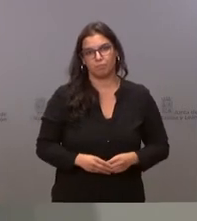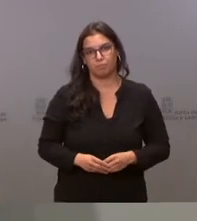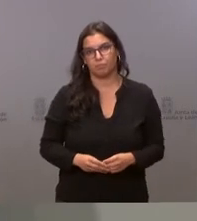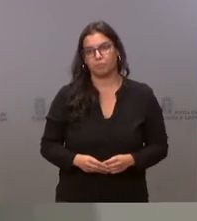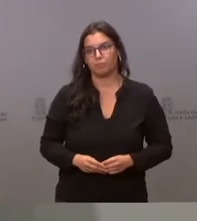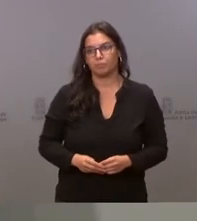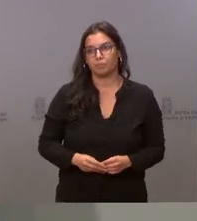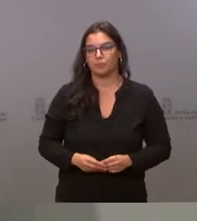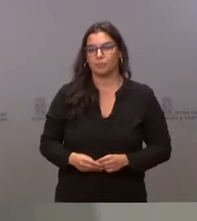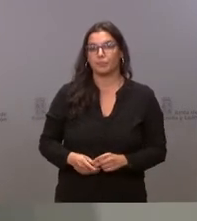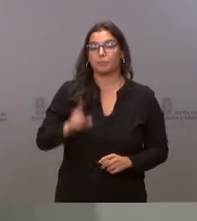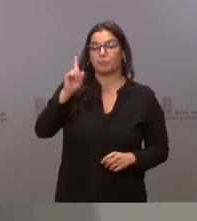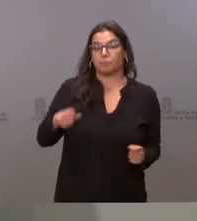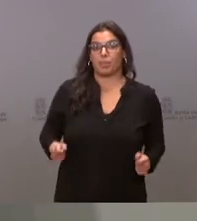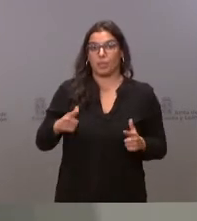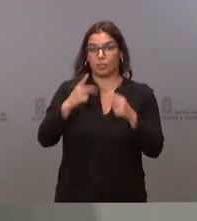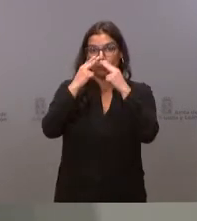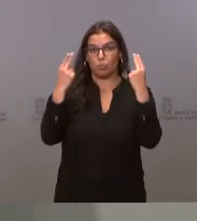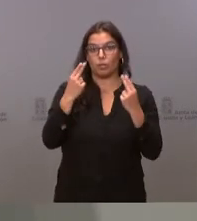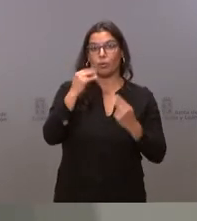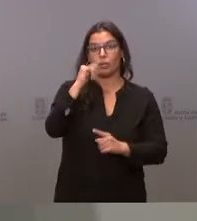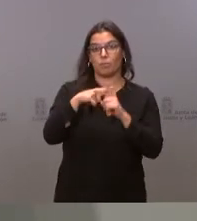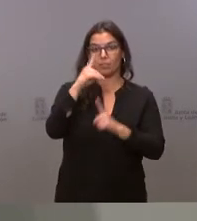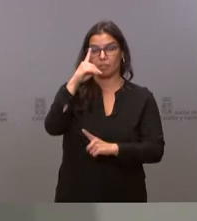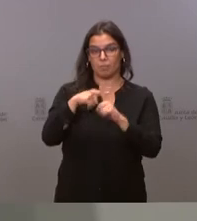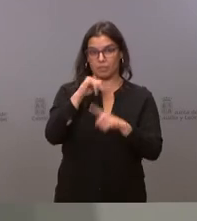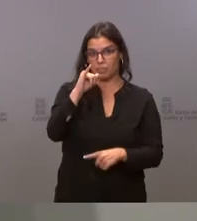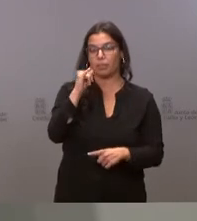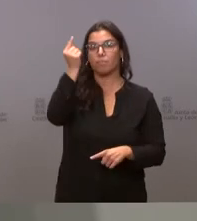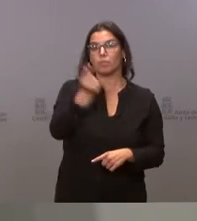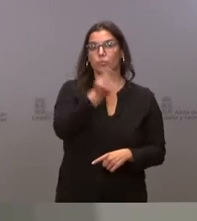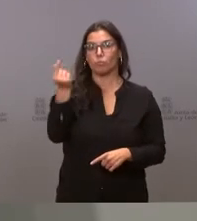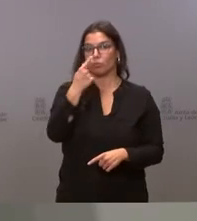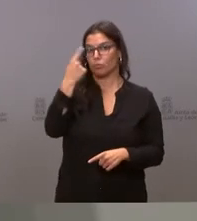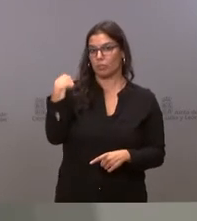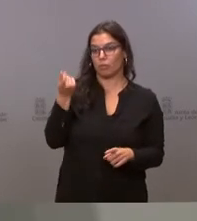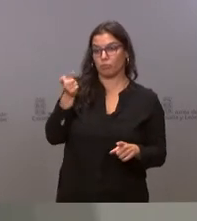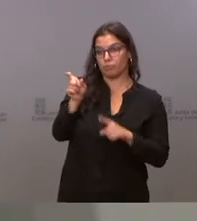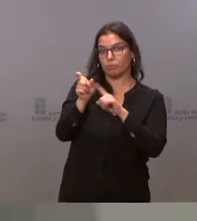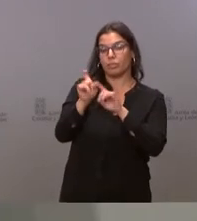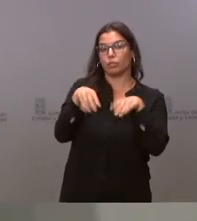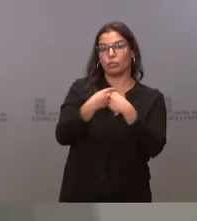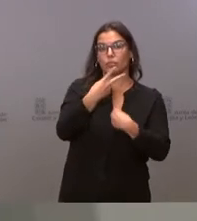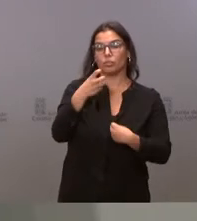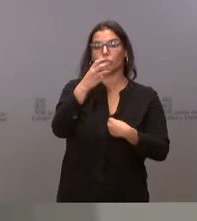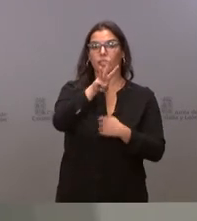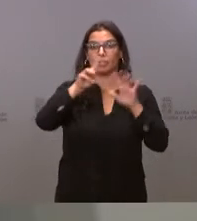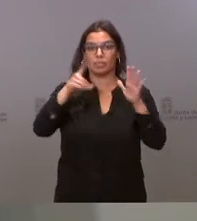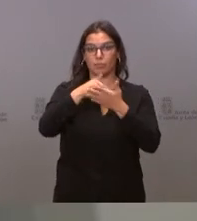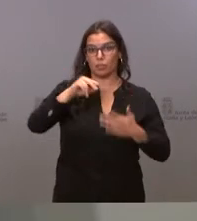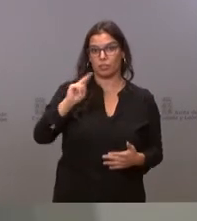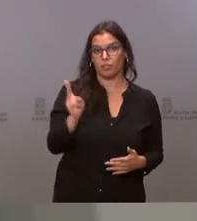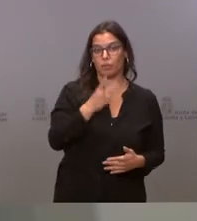Por otro lado, el gasto público en I más de más I, presupuestado en el ejercicio 2020, ascendía a 236 millones de euros,